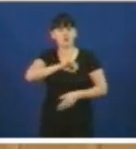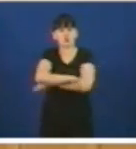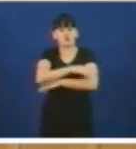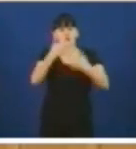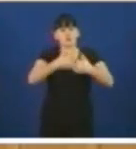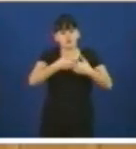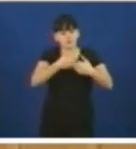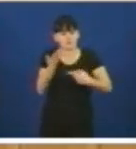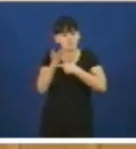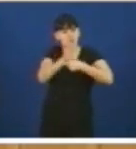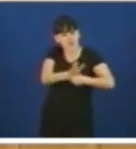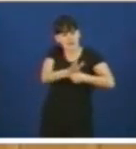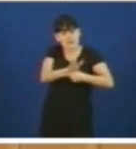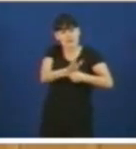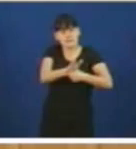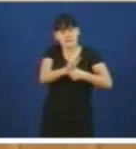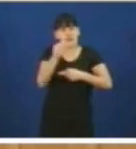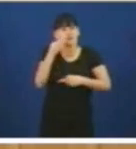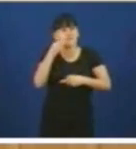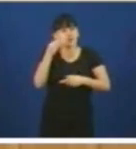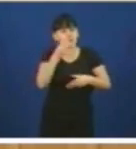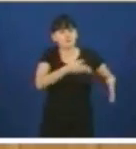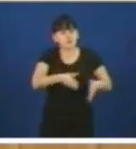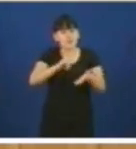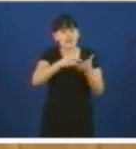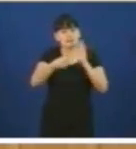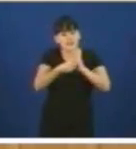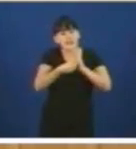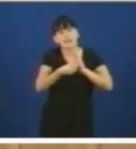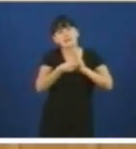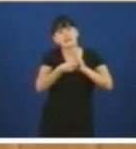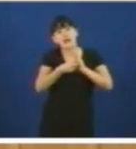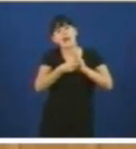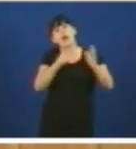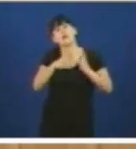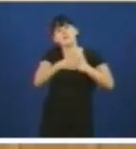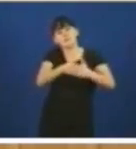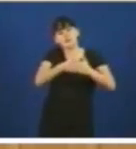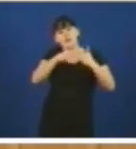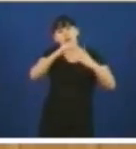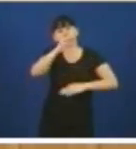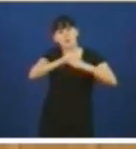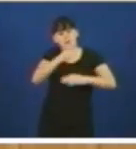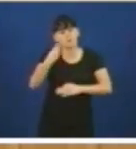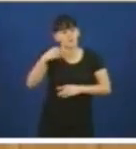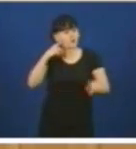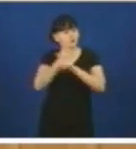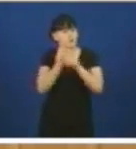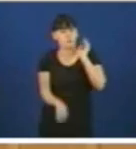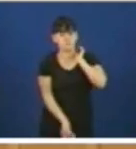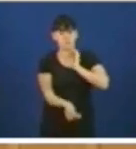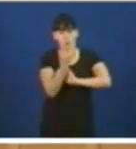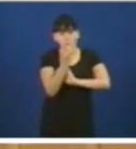viabilidade técnica do dique flotante de Navantia a primeira vez que se puxo en riba da mesa un proxeto para a construcción desta infraestructura